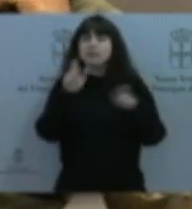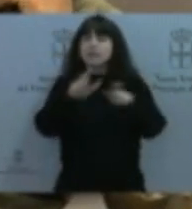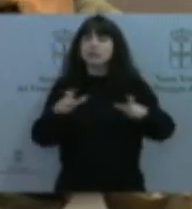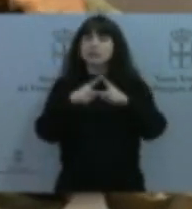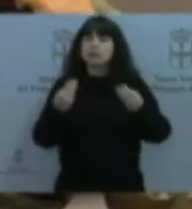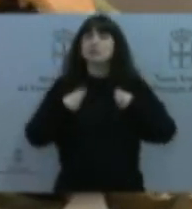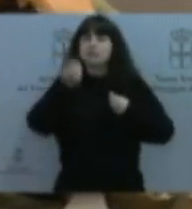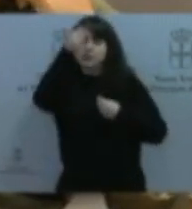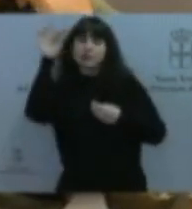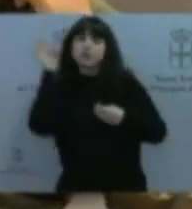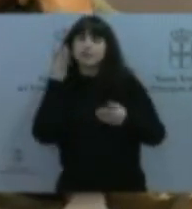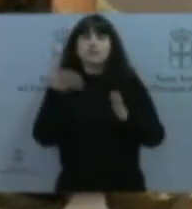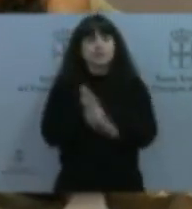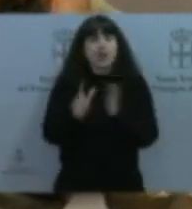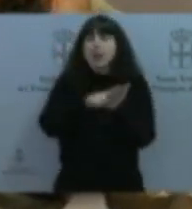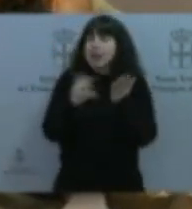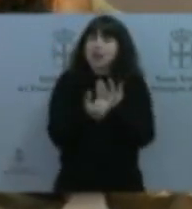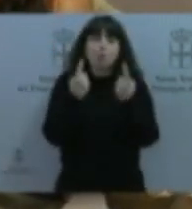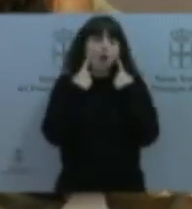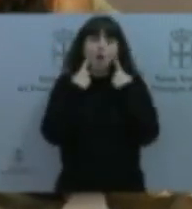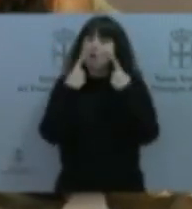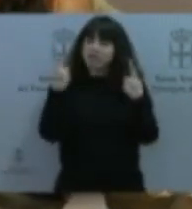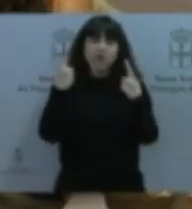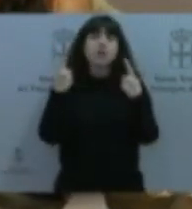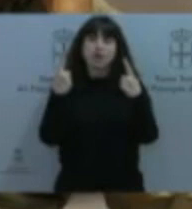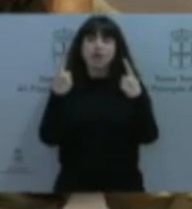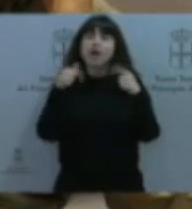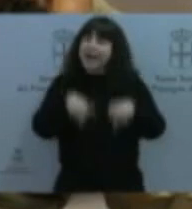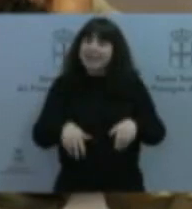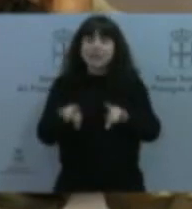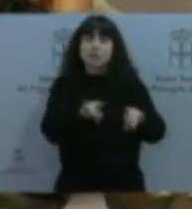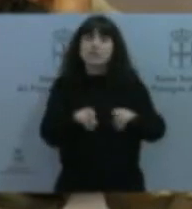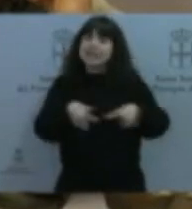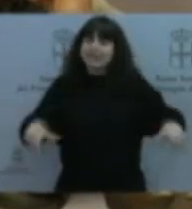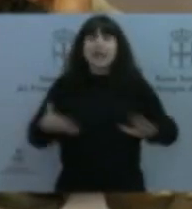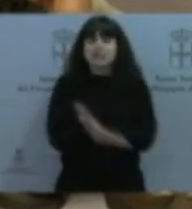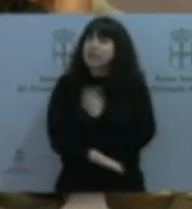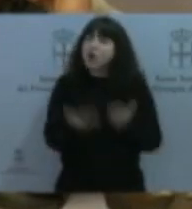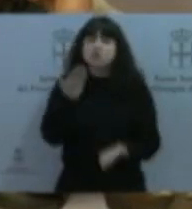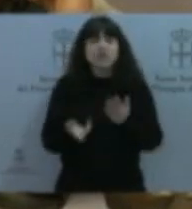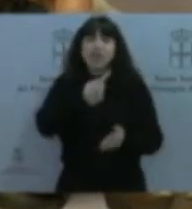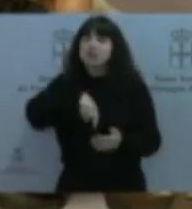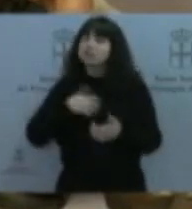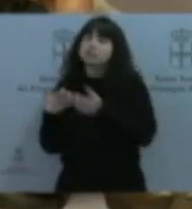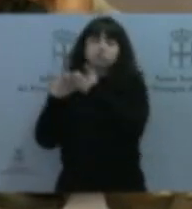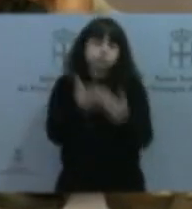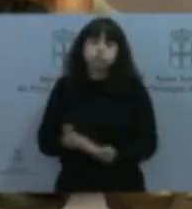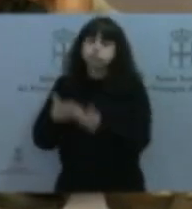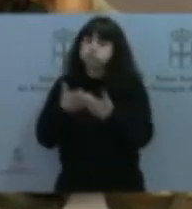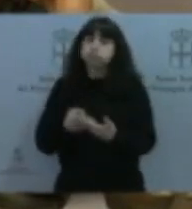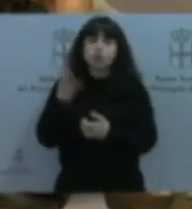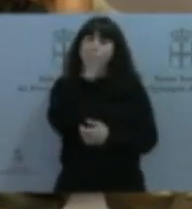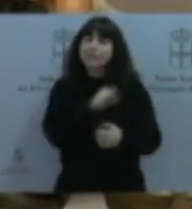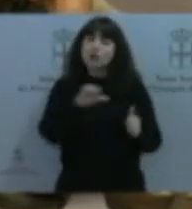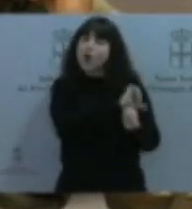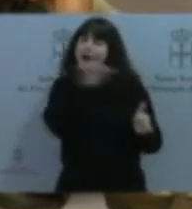lengua en esta tierra, que es algo de justicia, por lo que hemos peleado esta legislatura, y que desde luego yo me ubico la pena de no haber apretado el